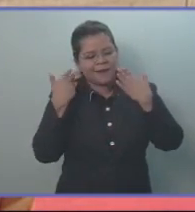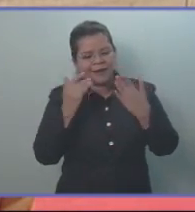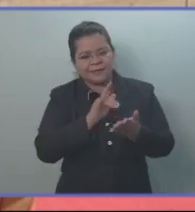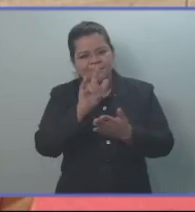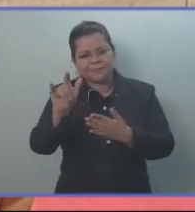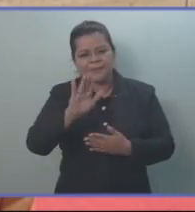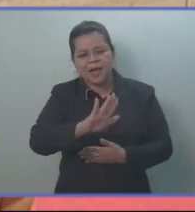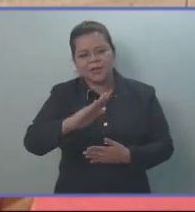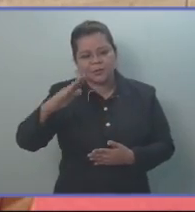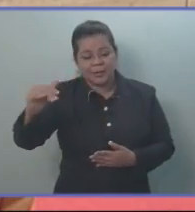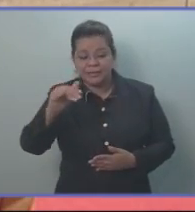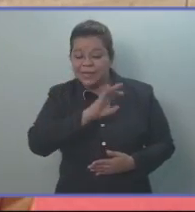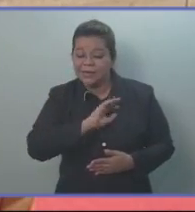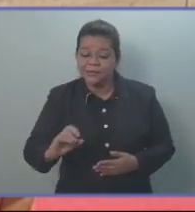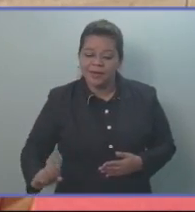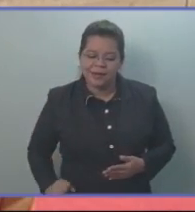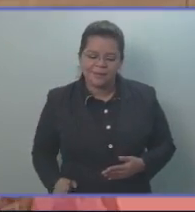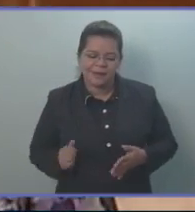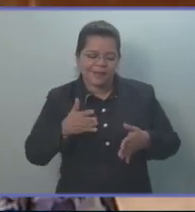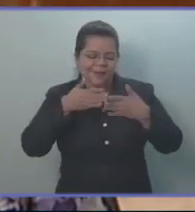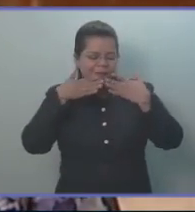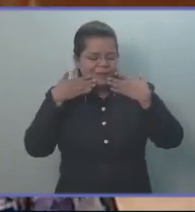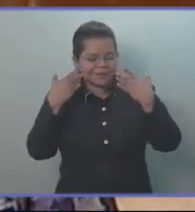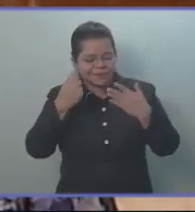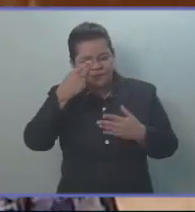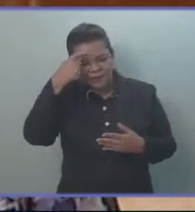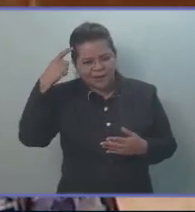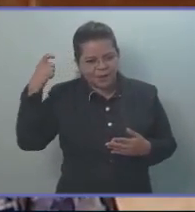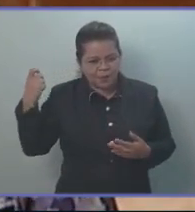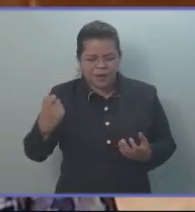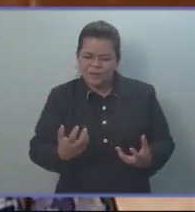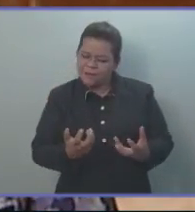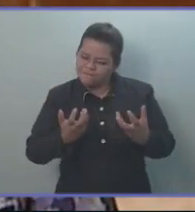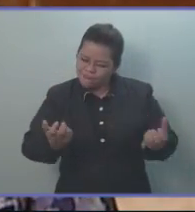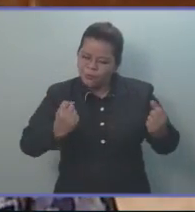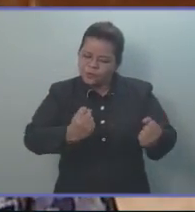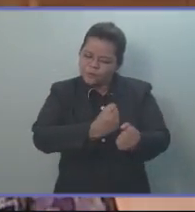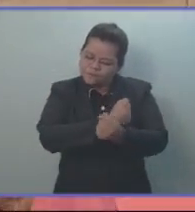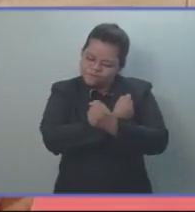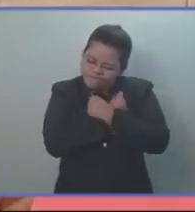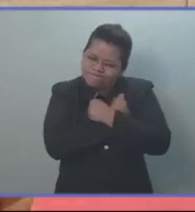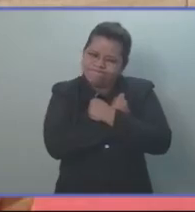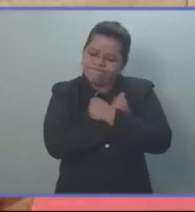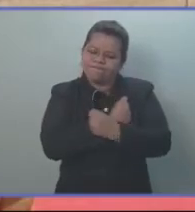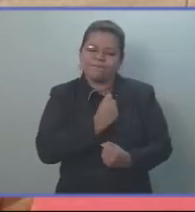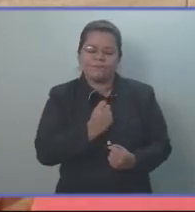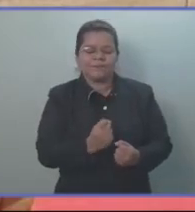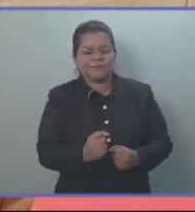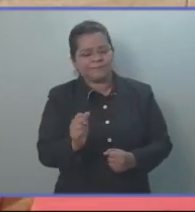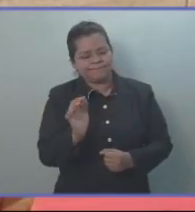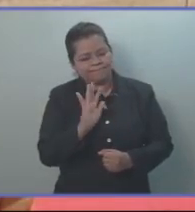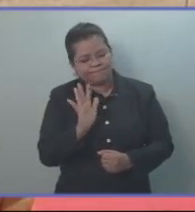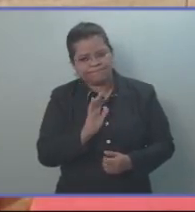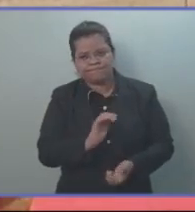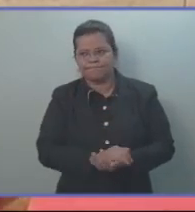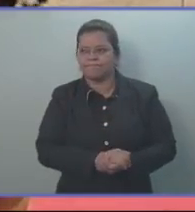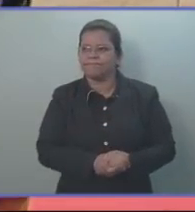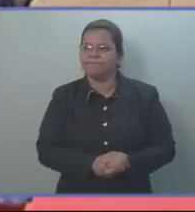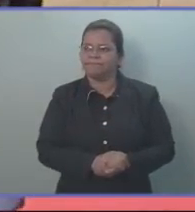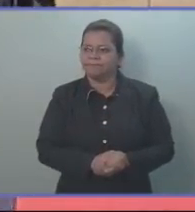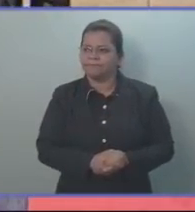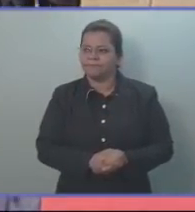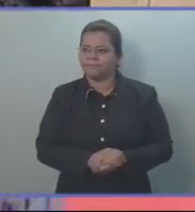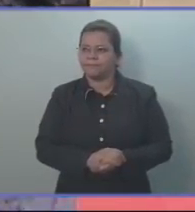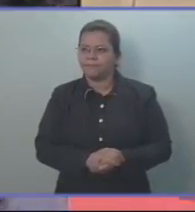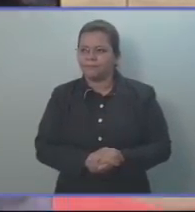el salvador la recuerda y la quiere con un fuerte abrazo. Que la pase bien. Gracias.